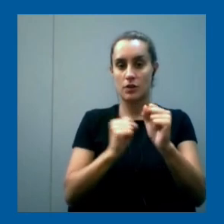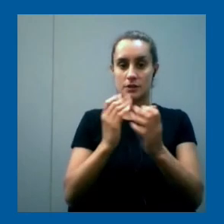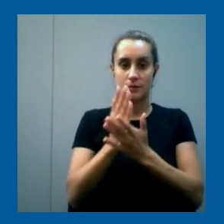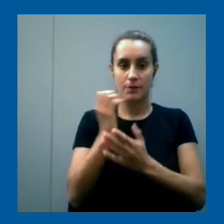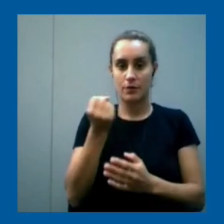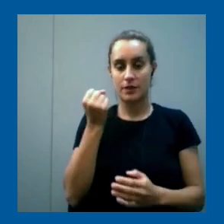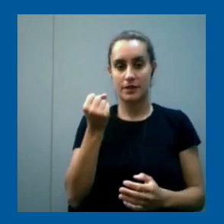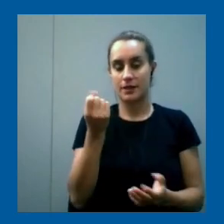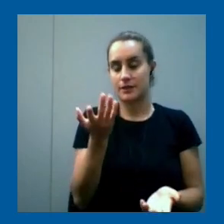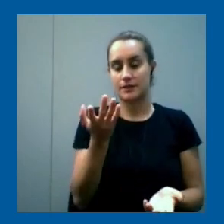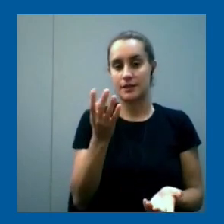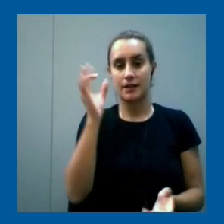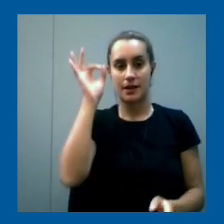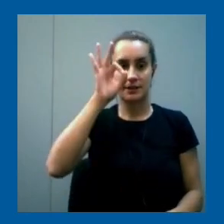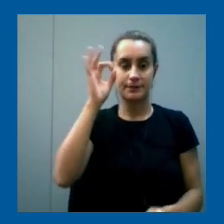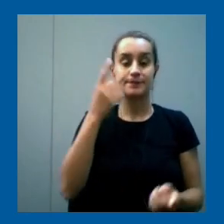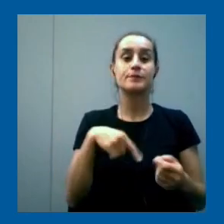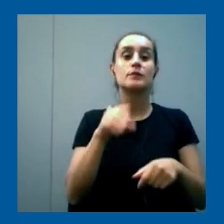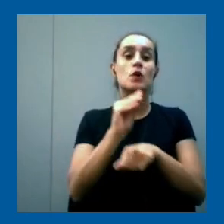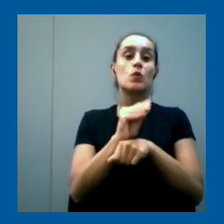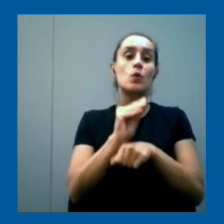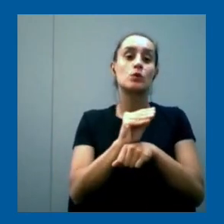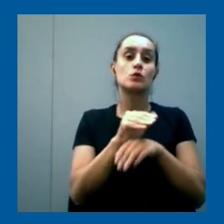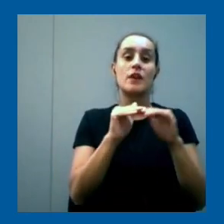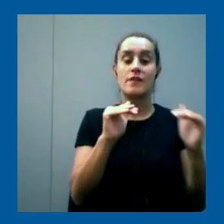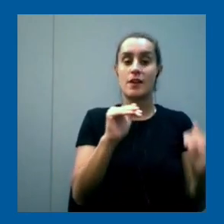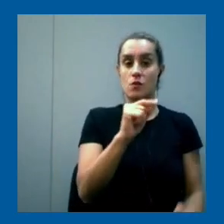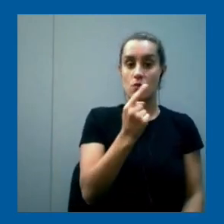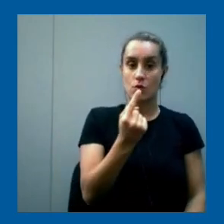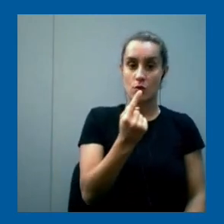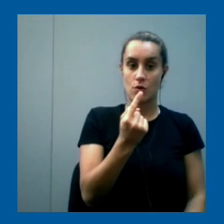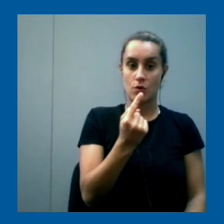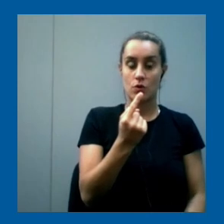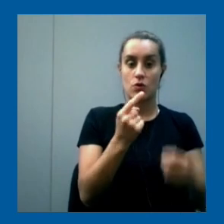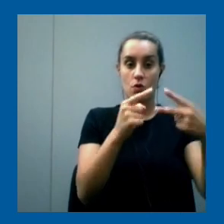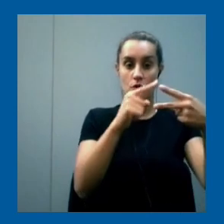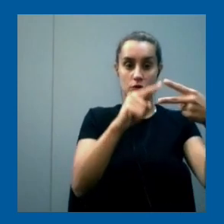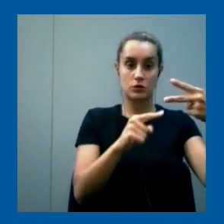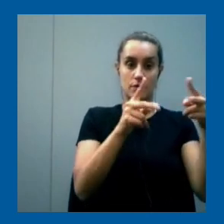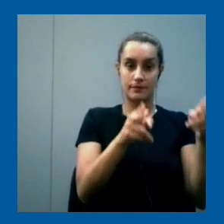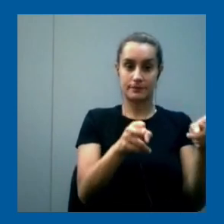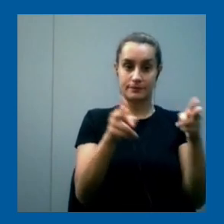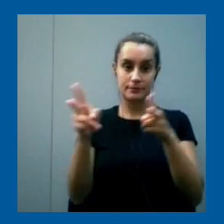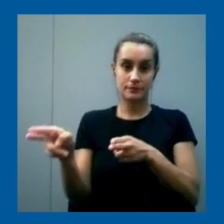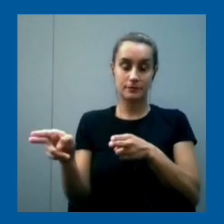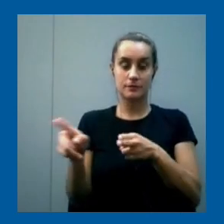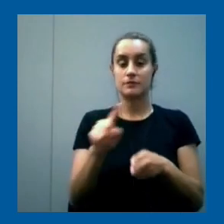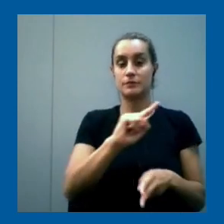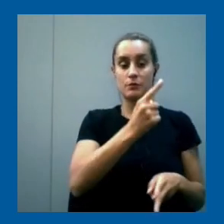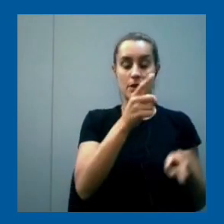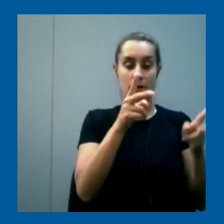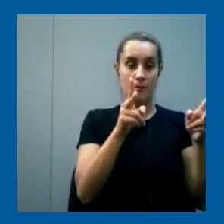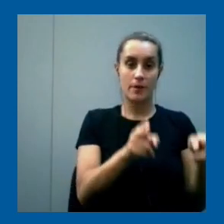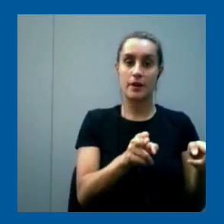En nuestro curso de nivel 1, contamos con dos fases. Primero arrancamos con una fase